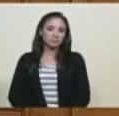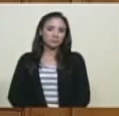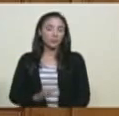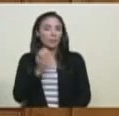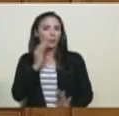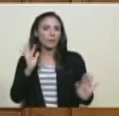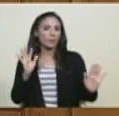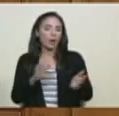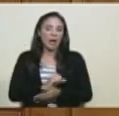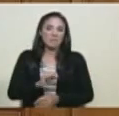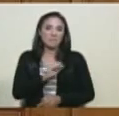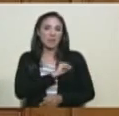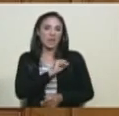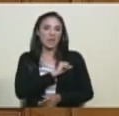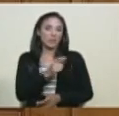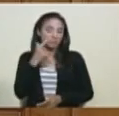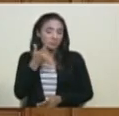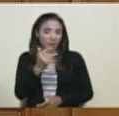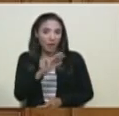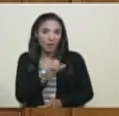cobarde como este,